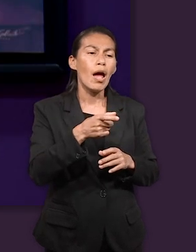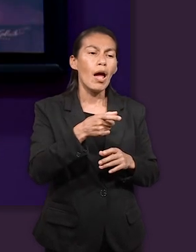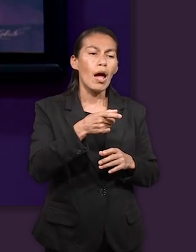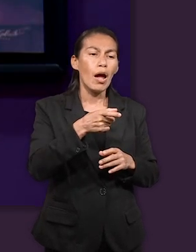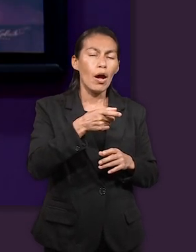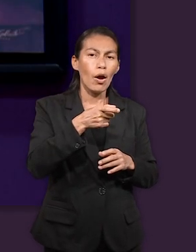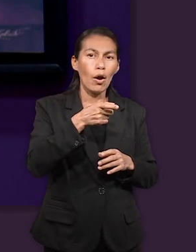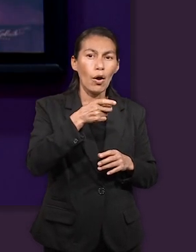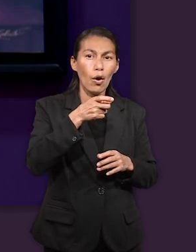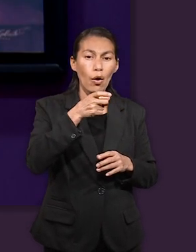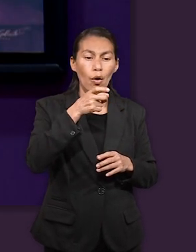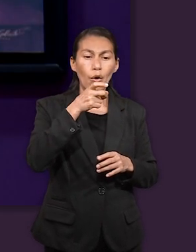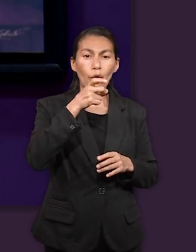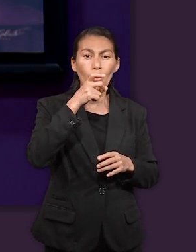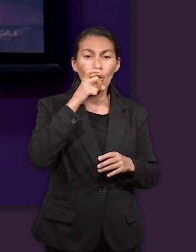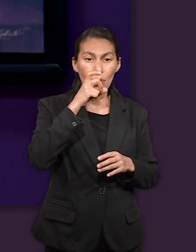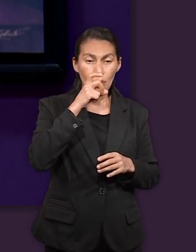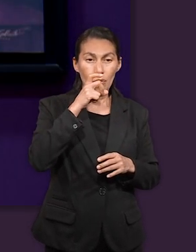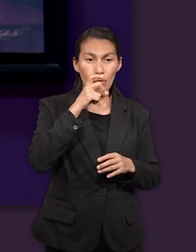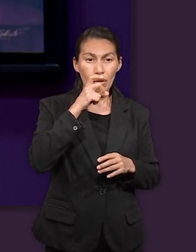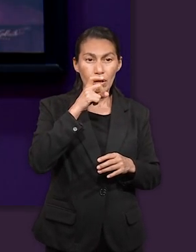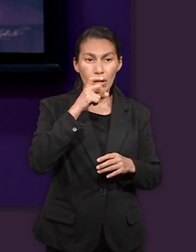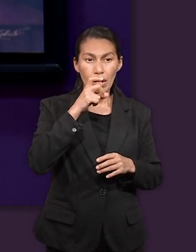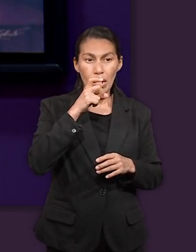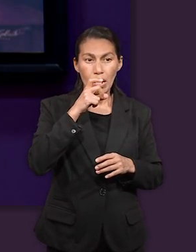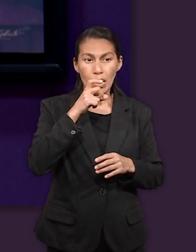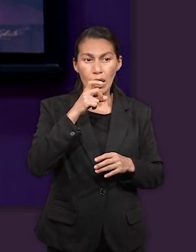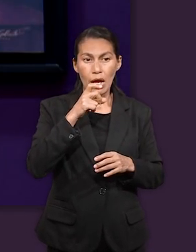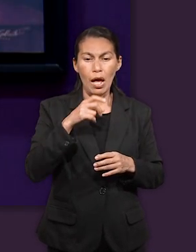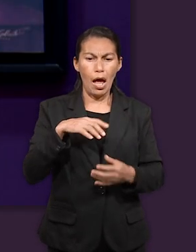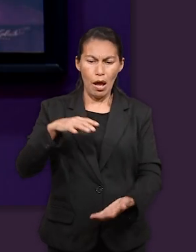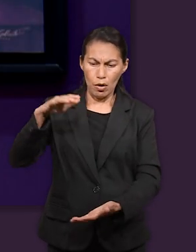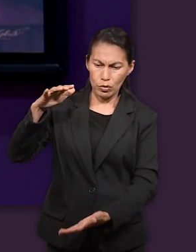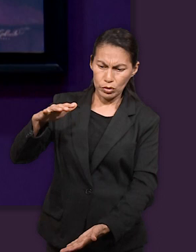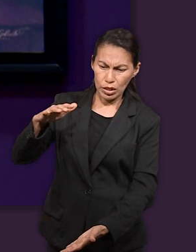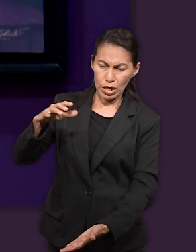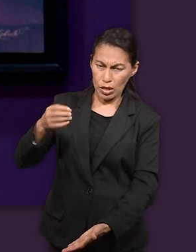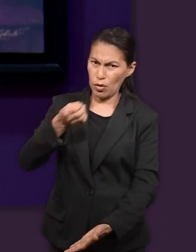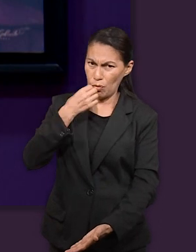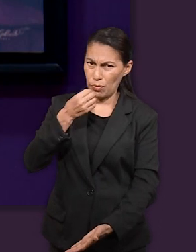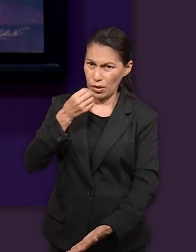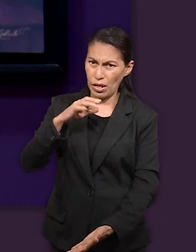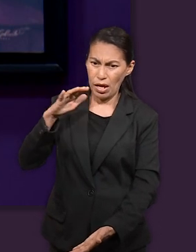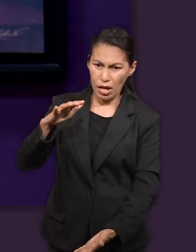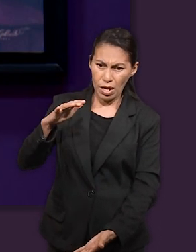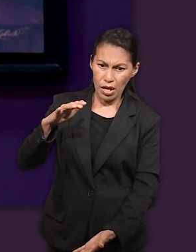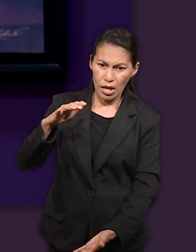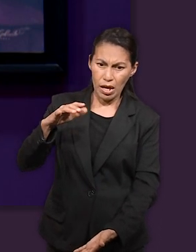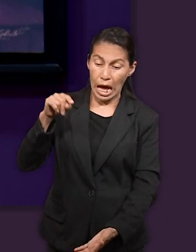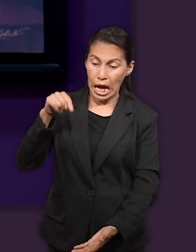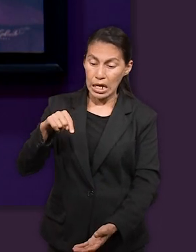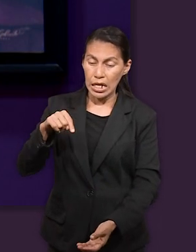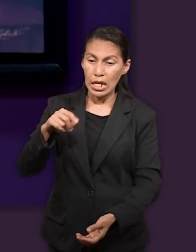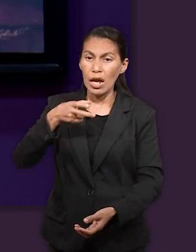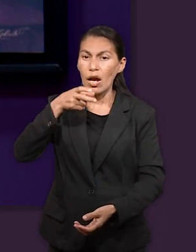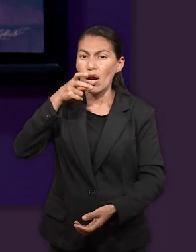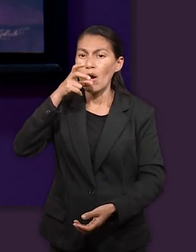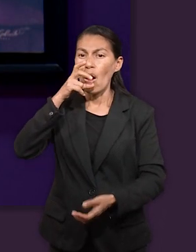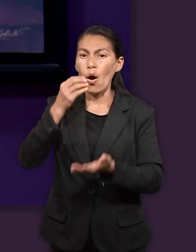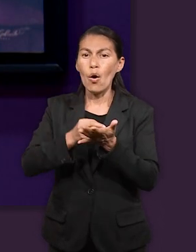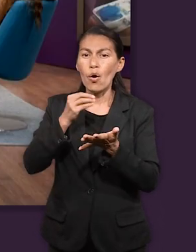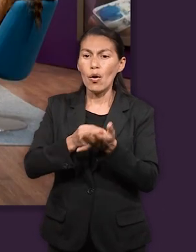como por ejemplo colocar la copa en los costales en los cuales estaban llevando alimento